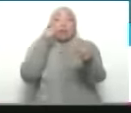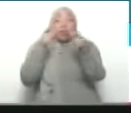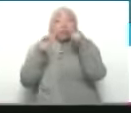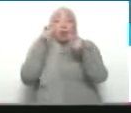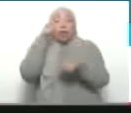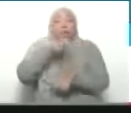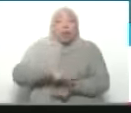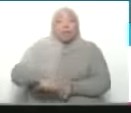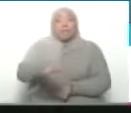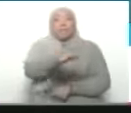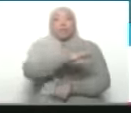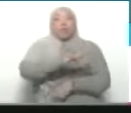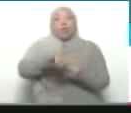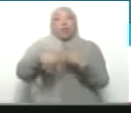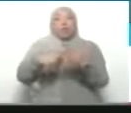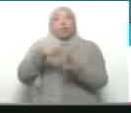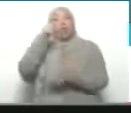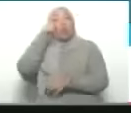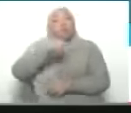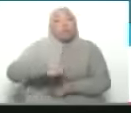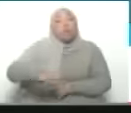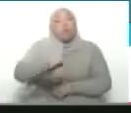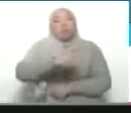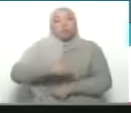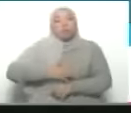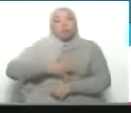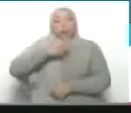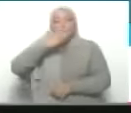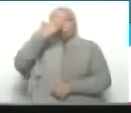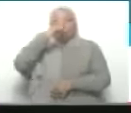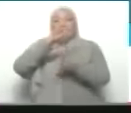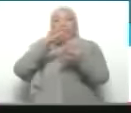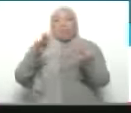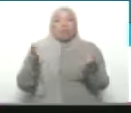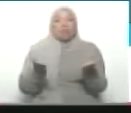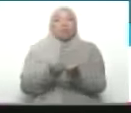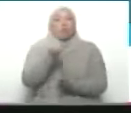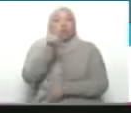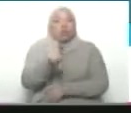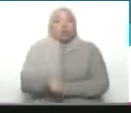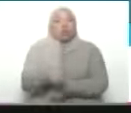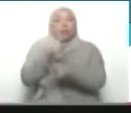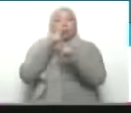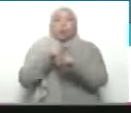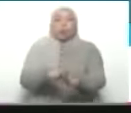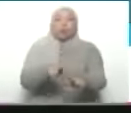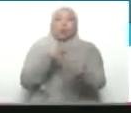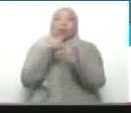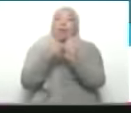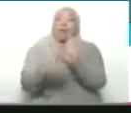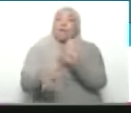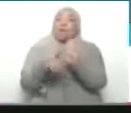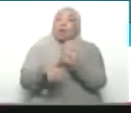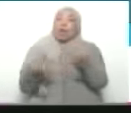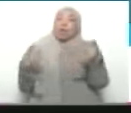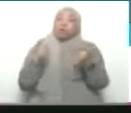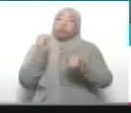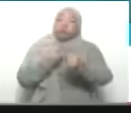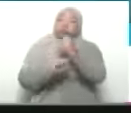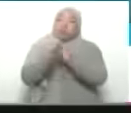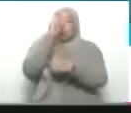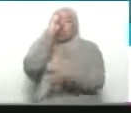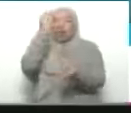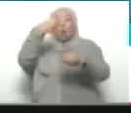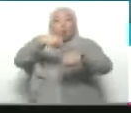de todos los pueblos del planeta, es el resultado de la violación permanente del